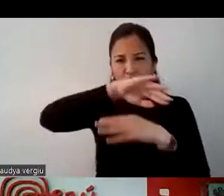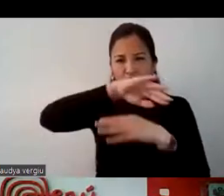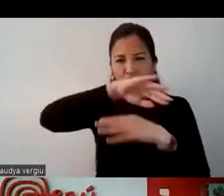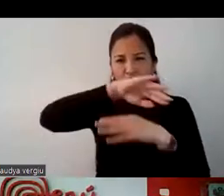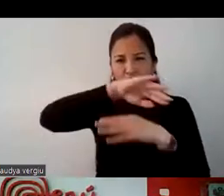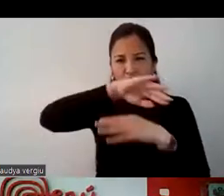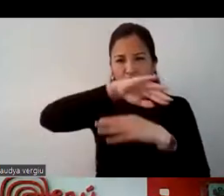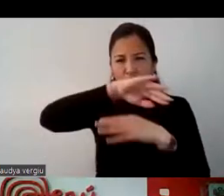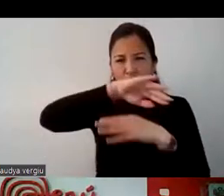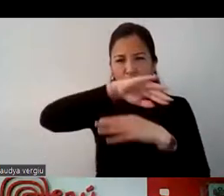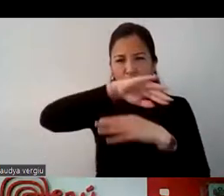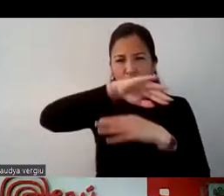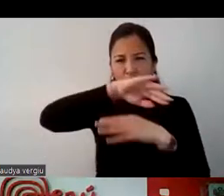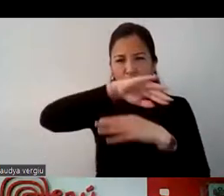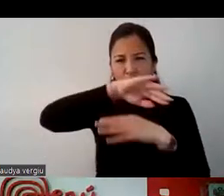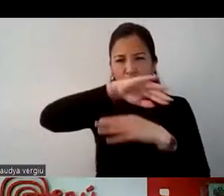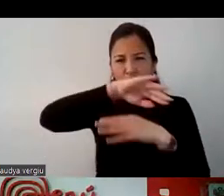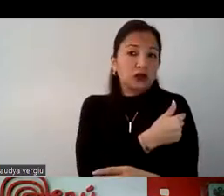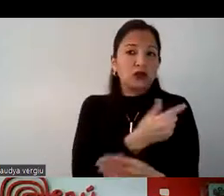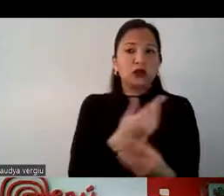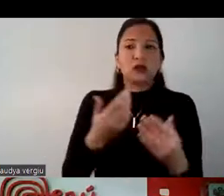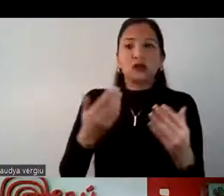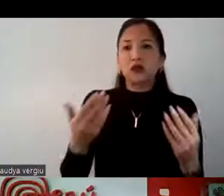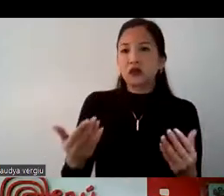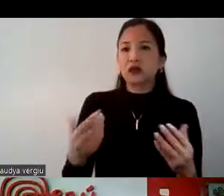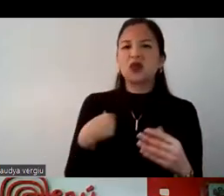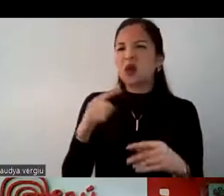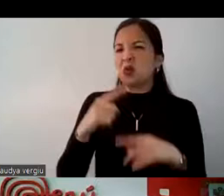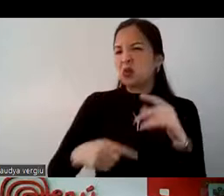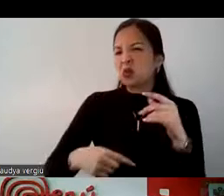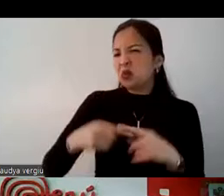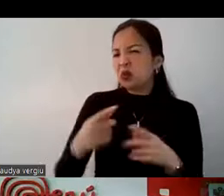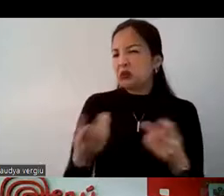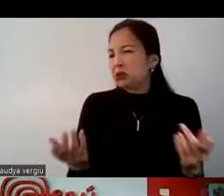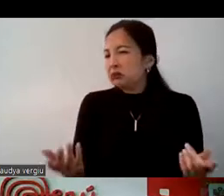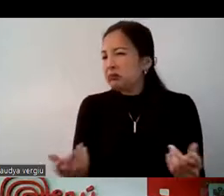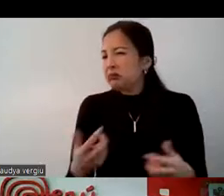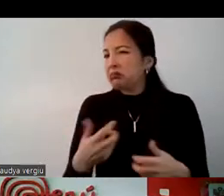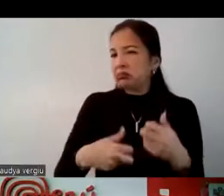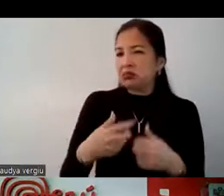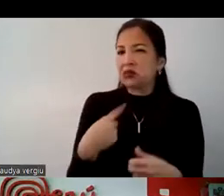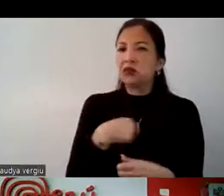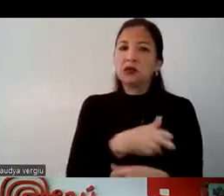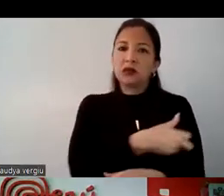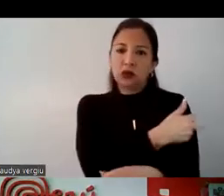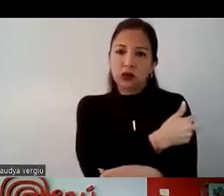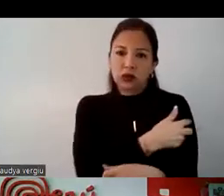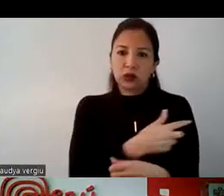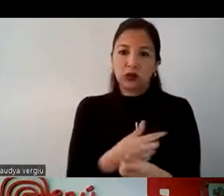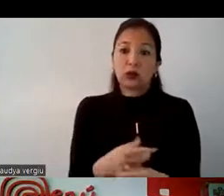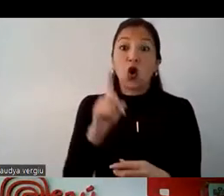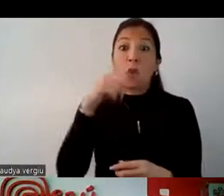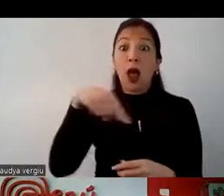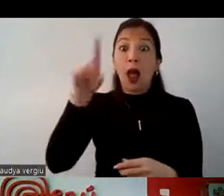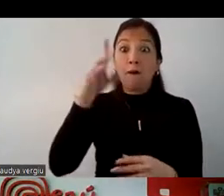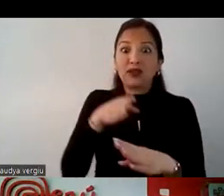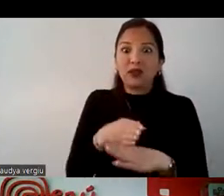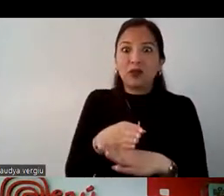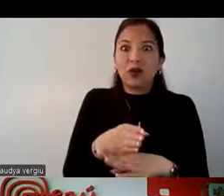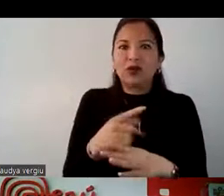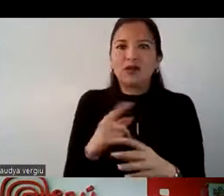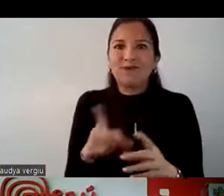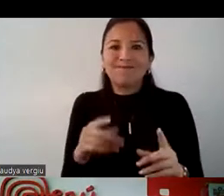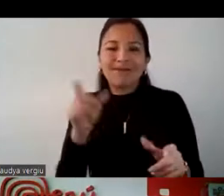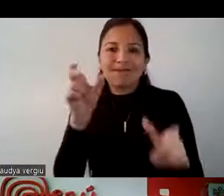dosis, debería reflejar un problema ya, el tema de las vacunaciones, como en un inicio, ¿no? Que algunos turistas